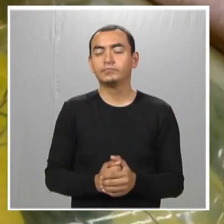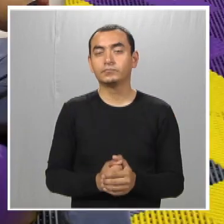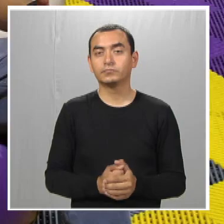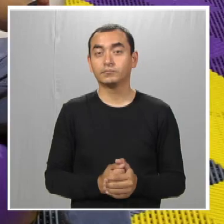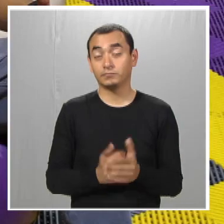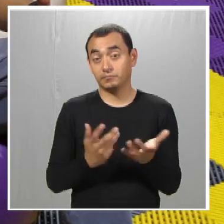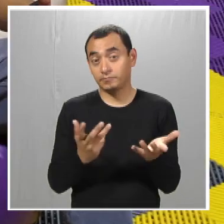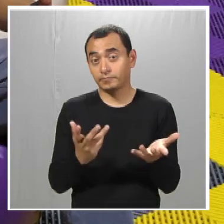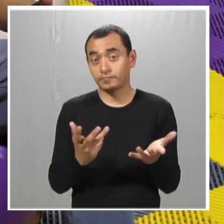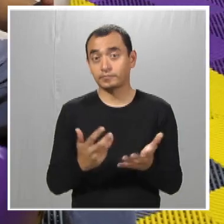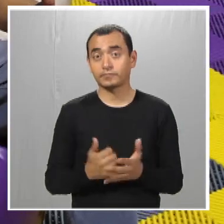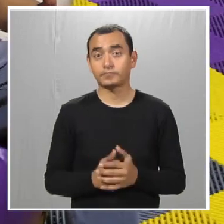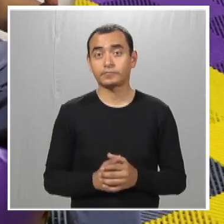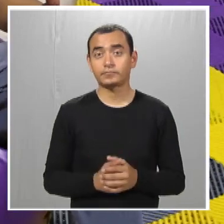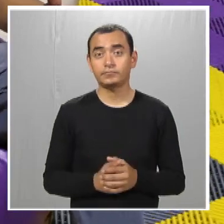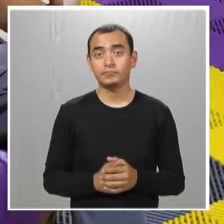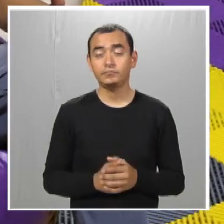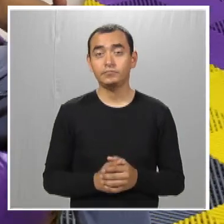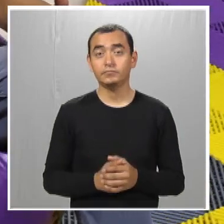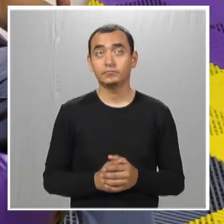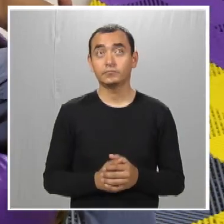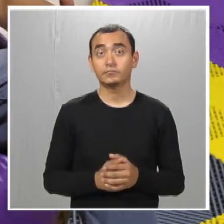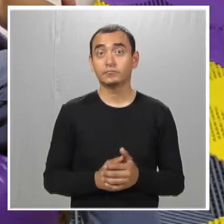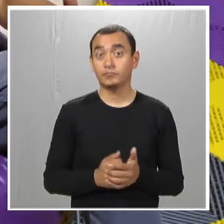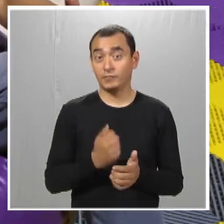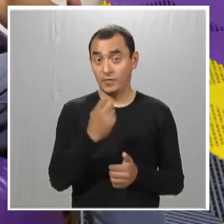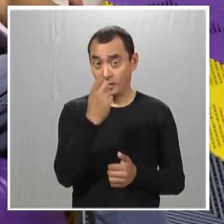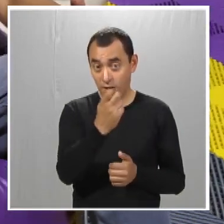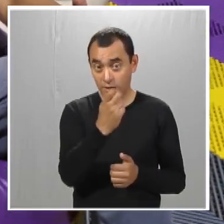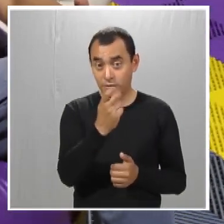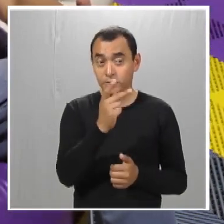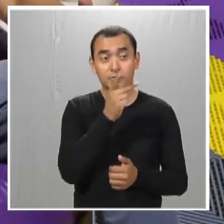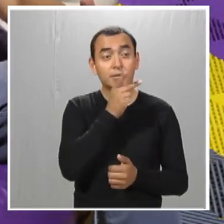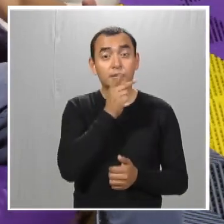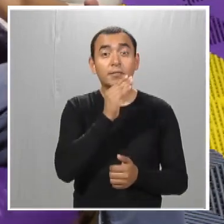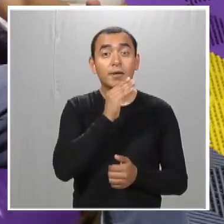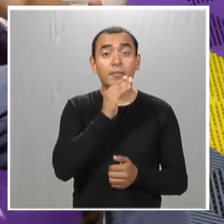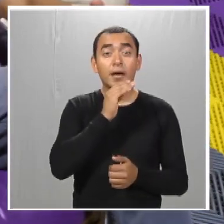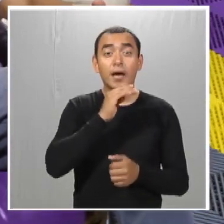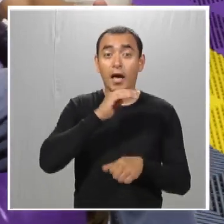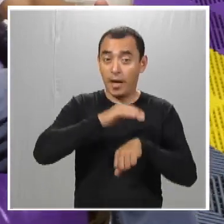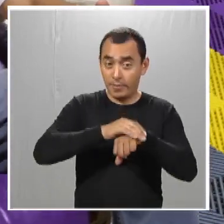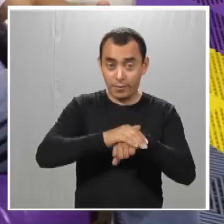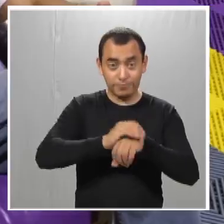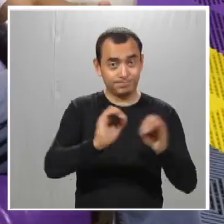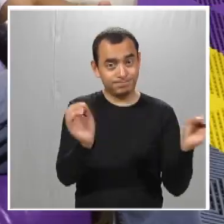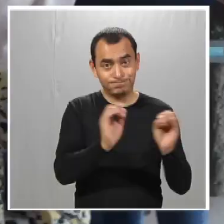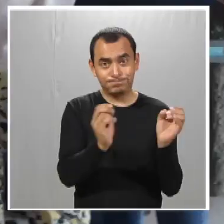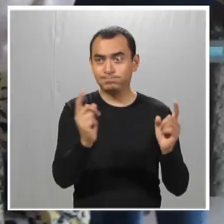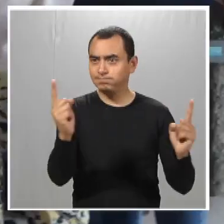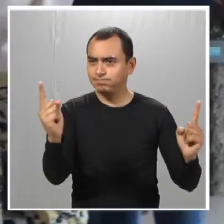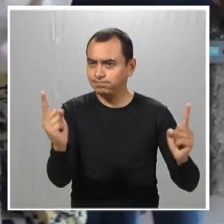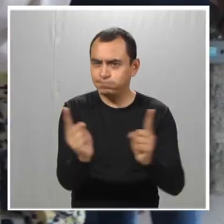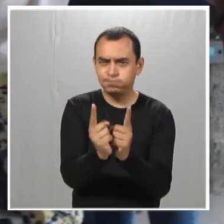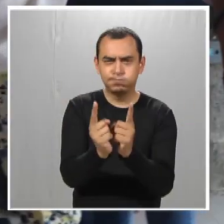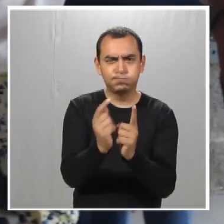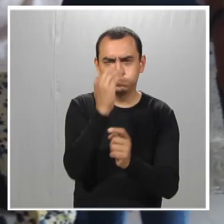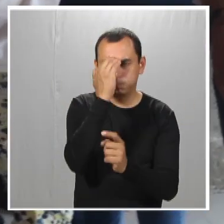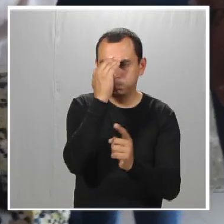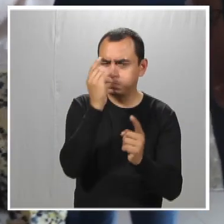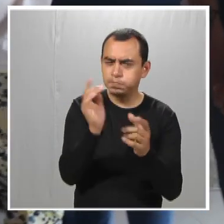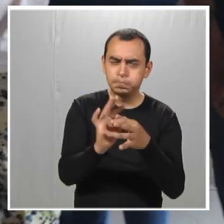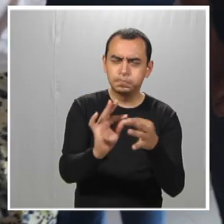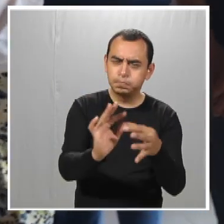y, este, más que nada es que sea sin papás, sin amigos y nada más que ellos se conozcan y las actividades